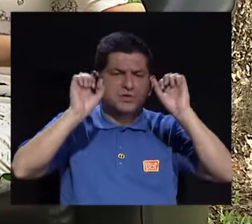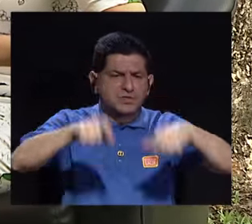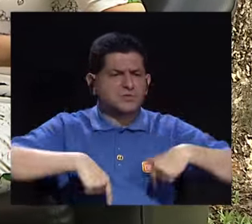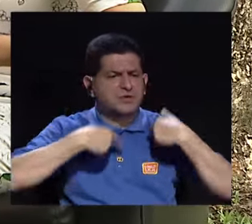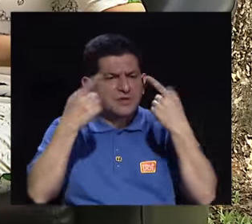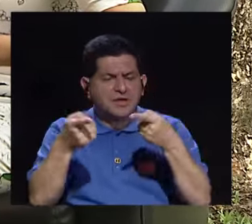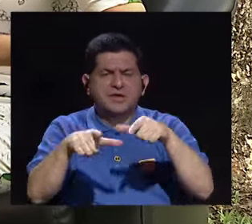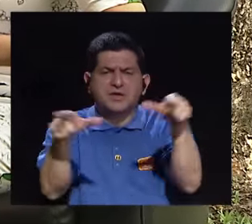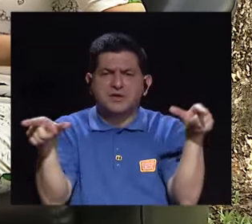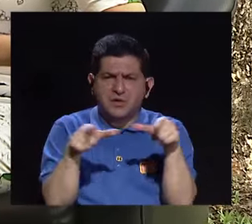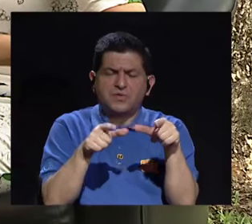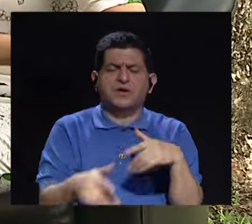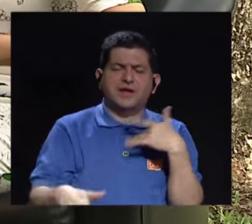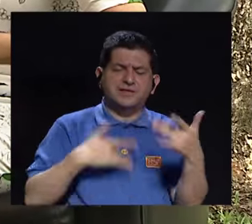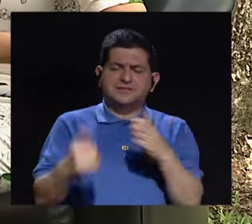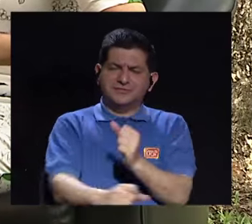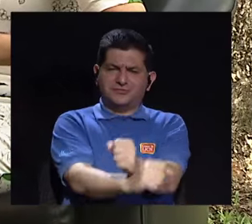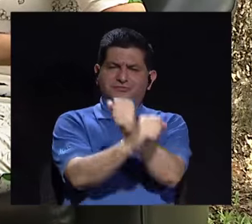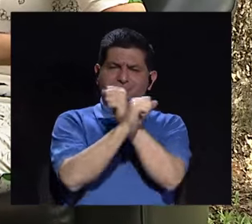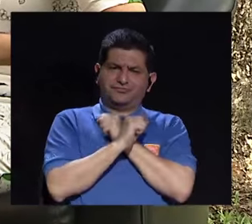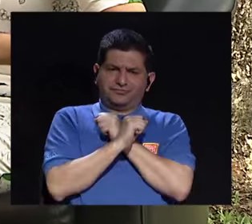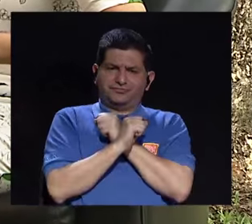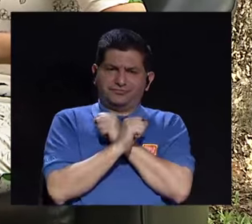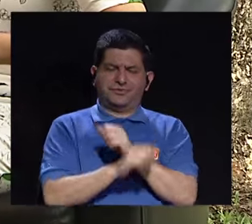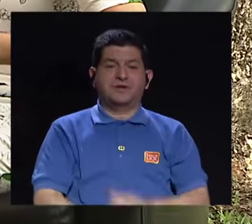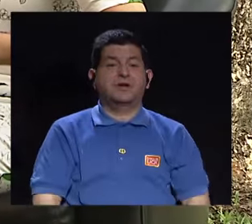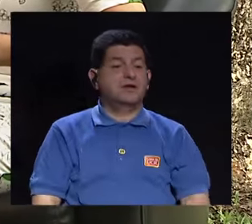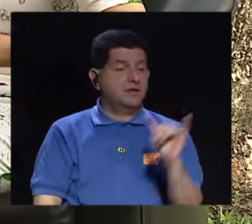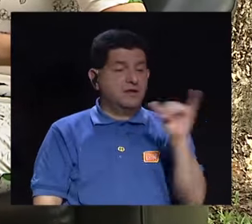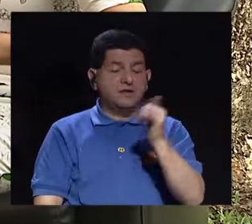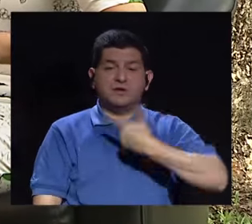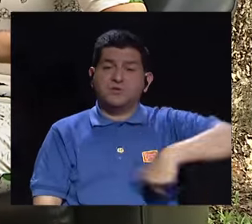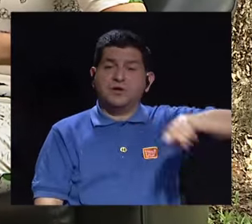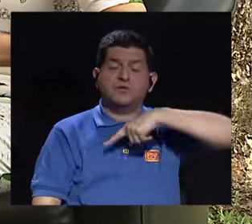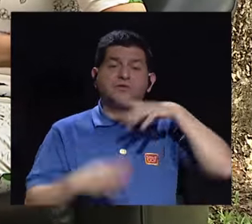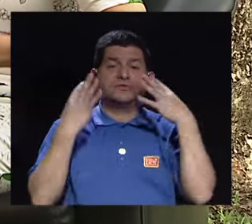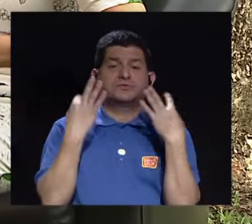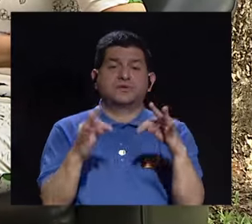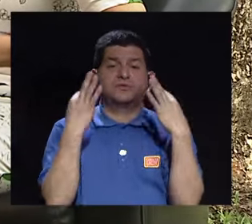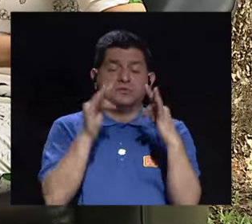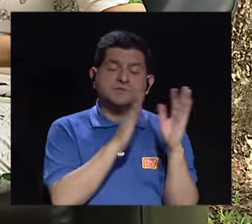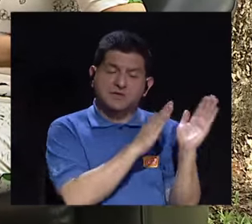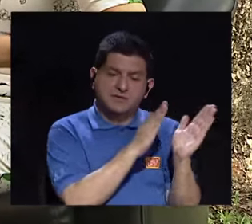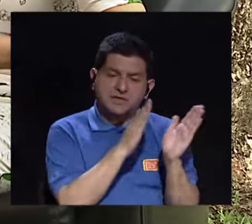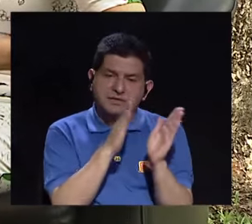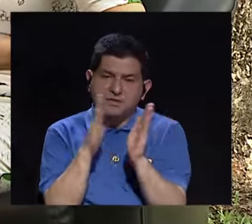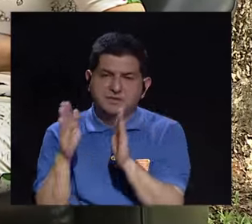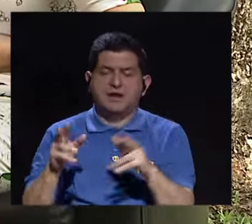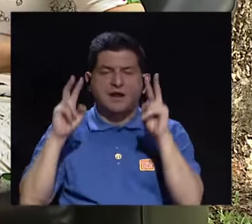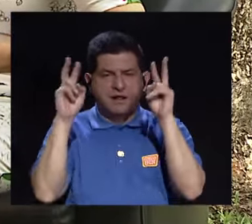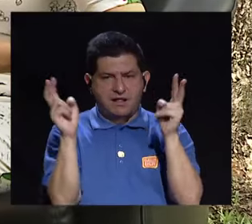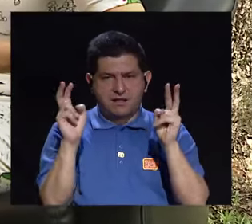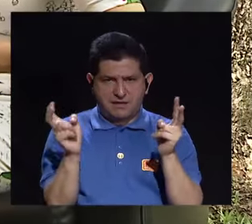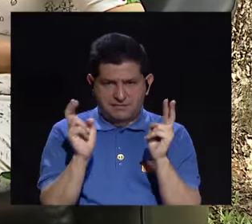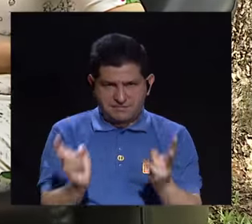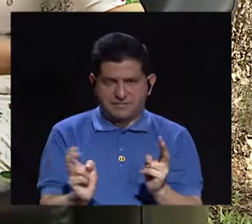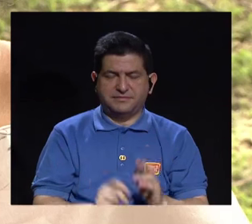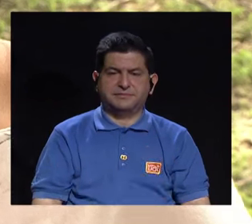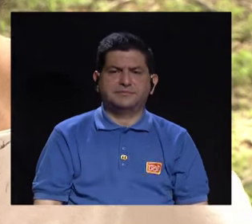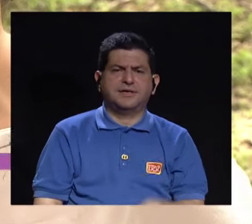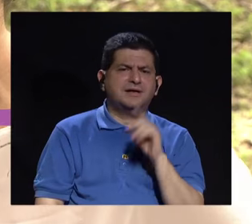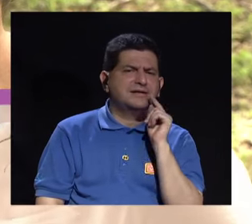pueda acudir a un lugar sintiendo seguridad y también estamos intentando dar formación en estos temas